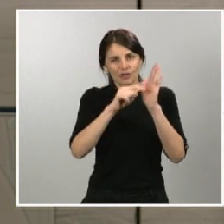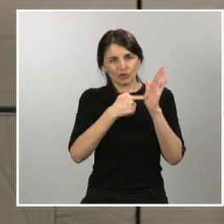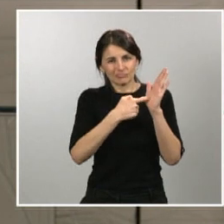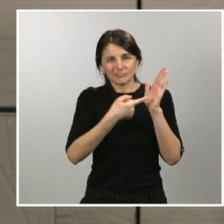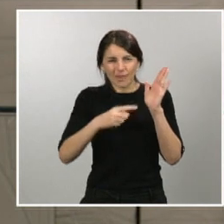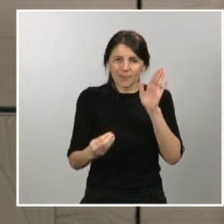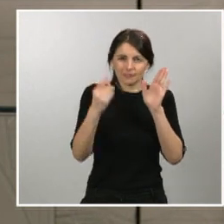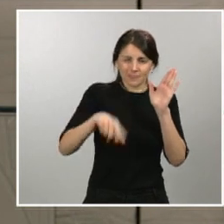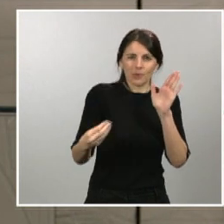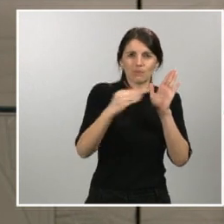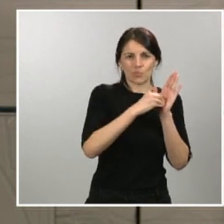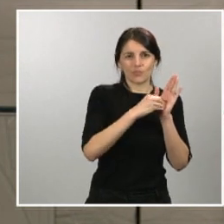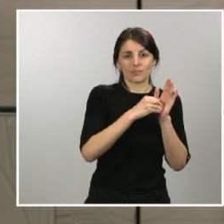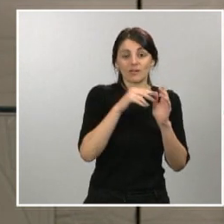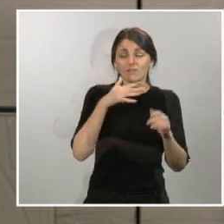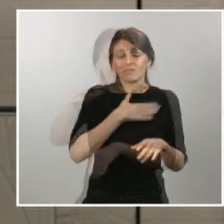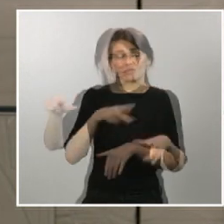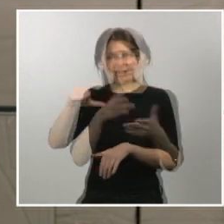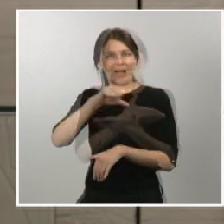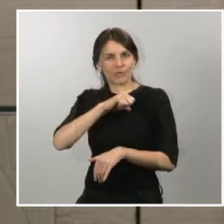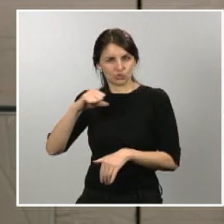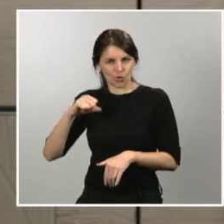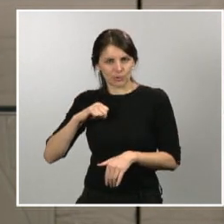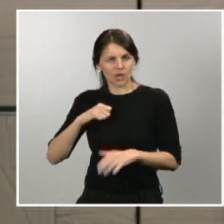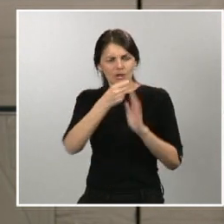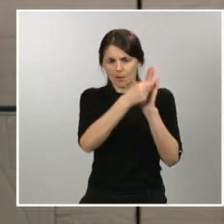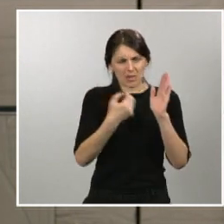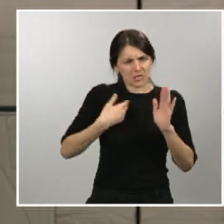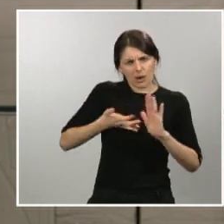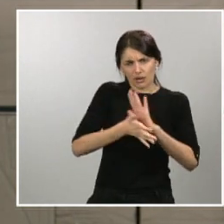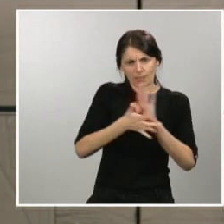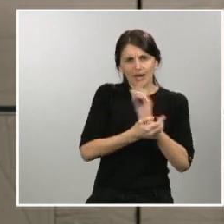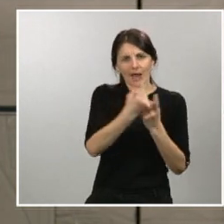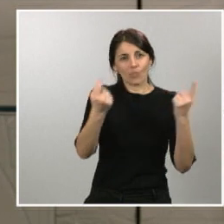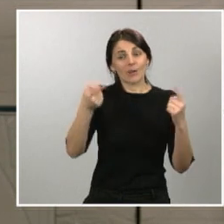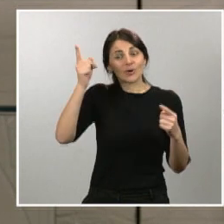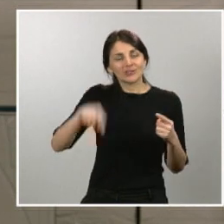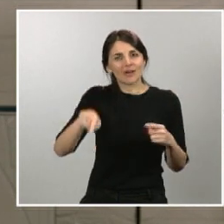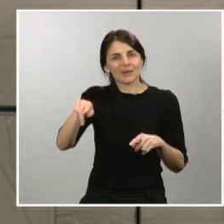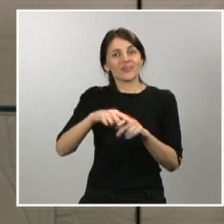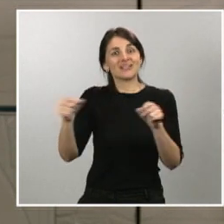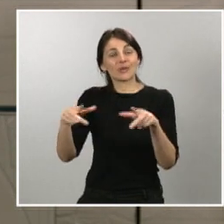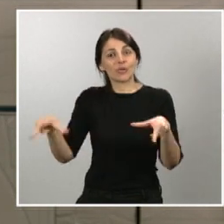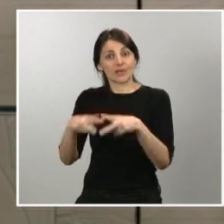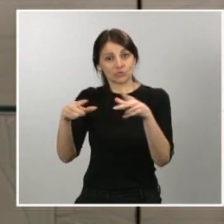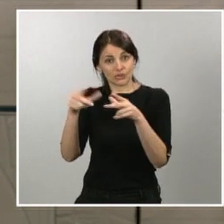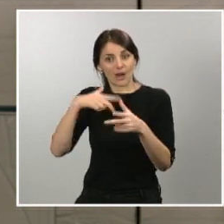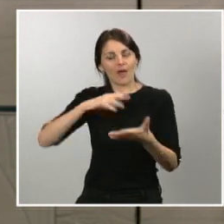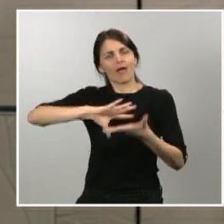protege a nuestra sociedad en esta fase intensa y excepcional. Se habilita a la seguridad social para dar una moratoria en el pago de las